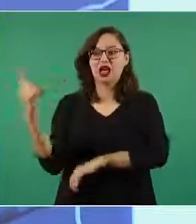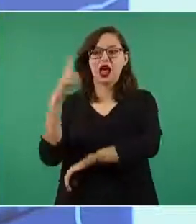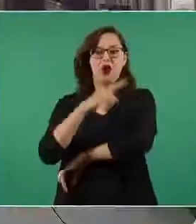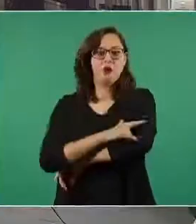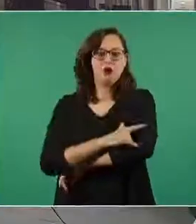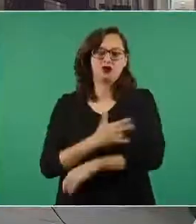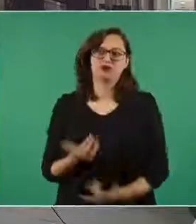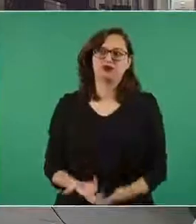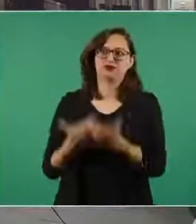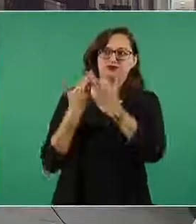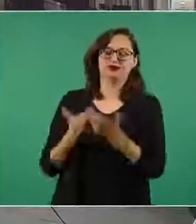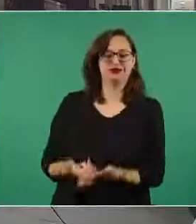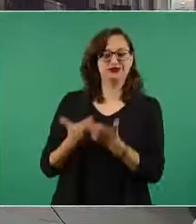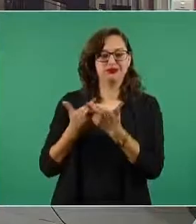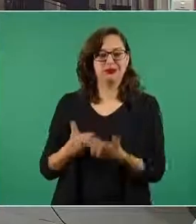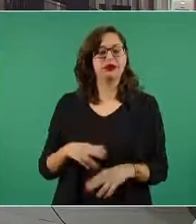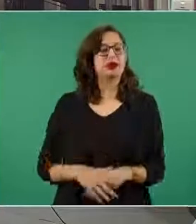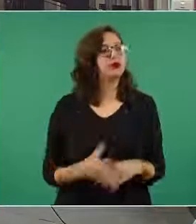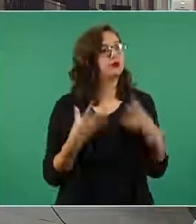Muchas gracias A la orden